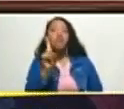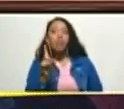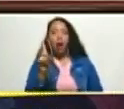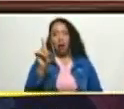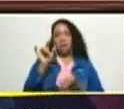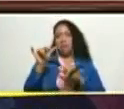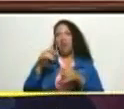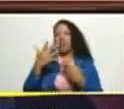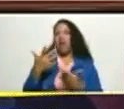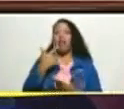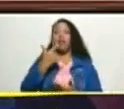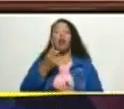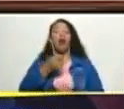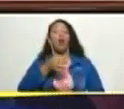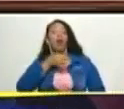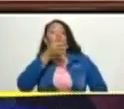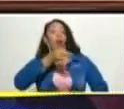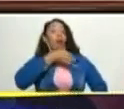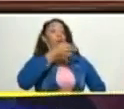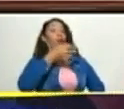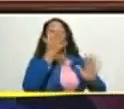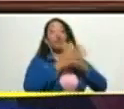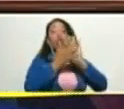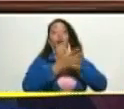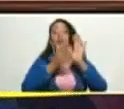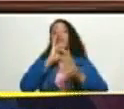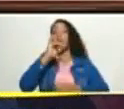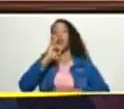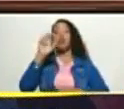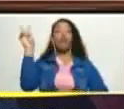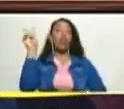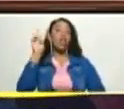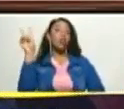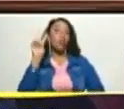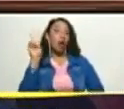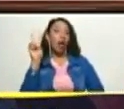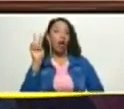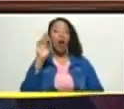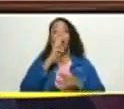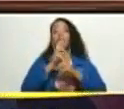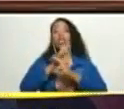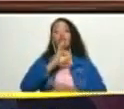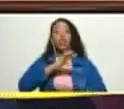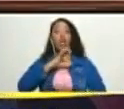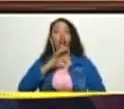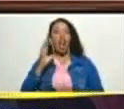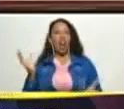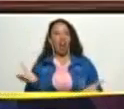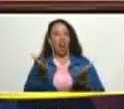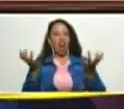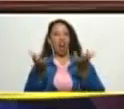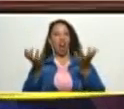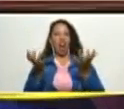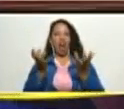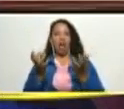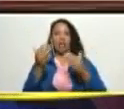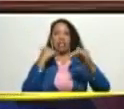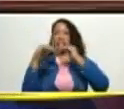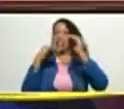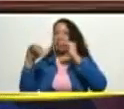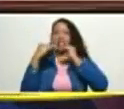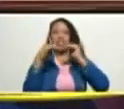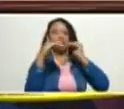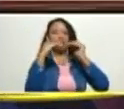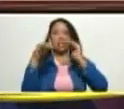que declara tanto sobre Venezuela que sus redes sociales se queman escribiendo sobre